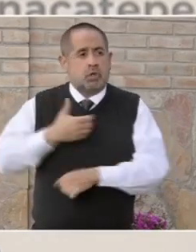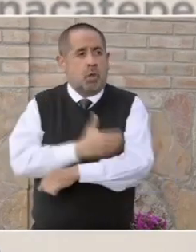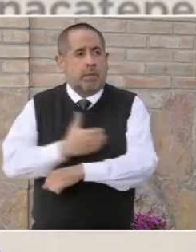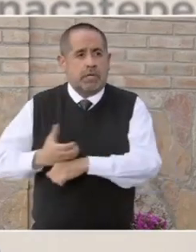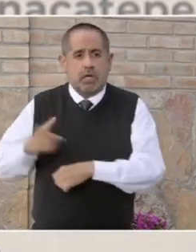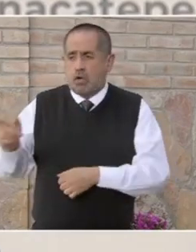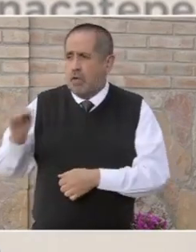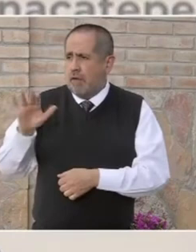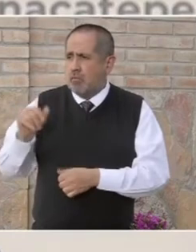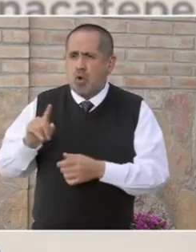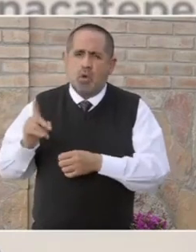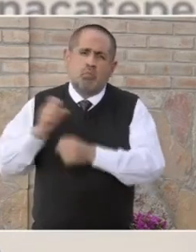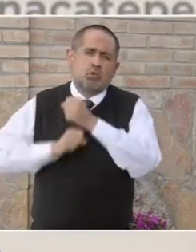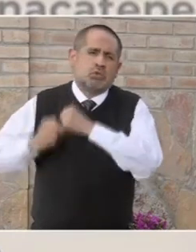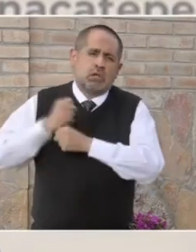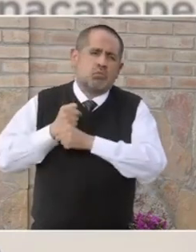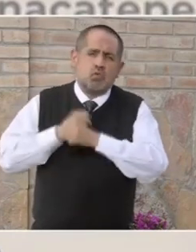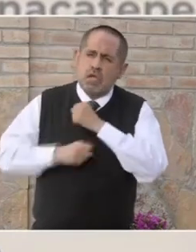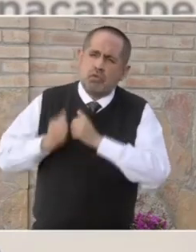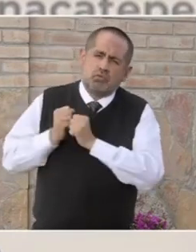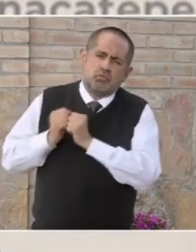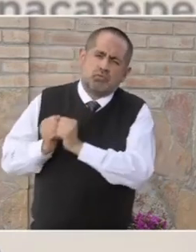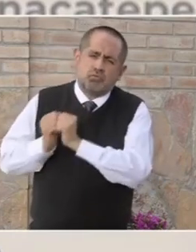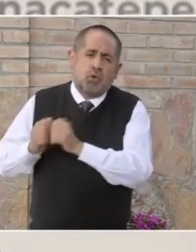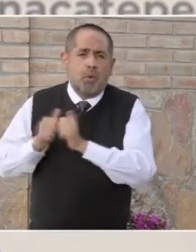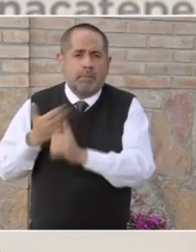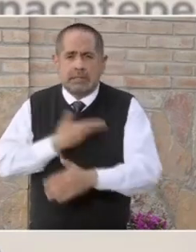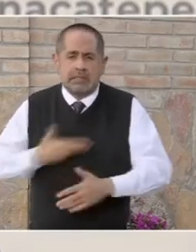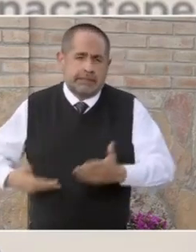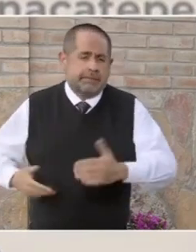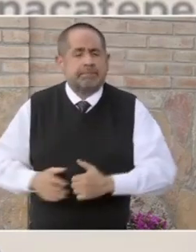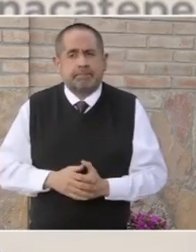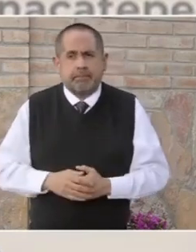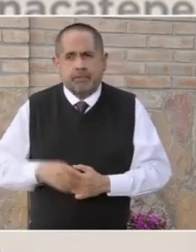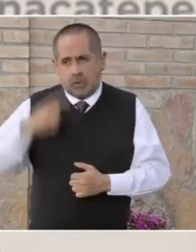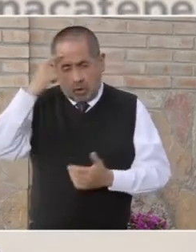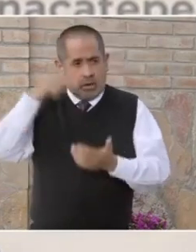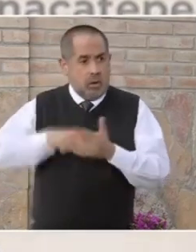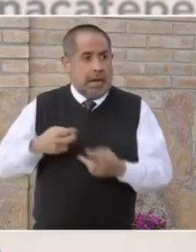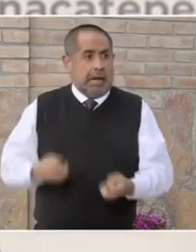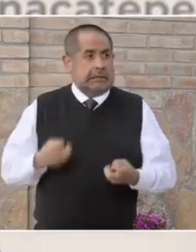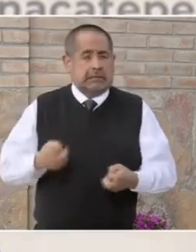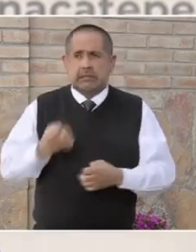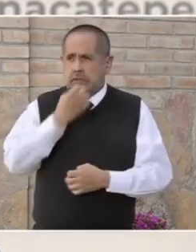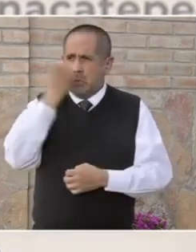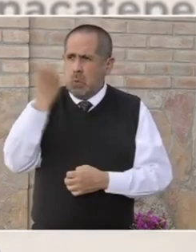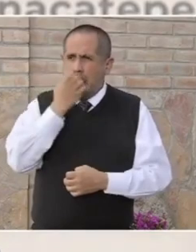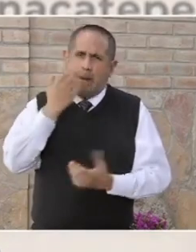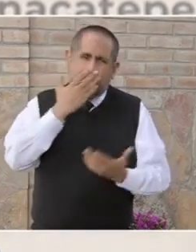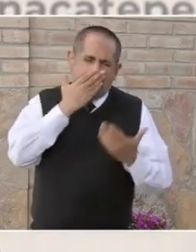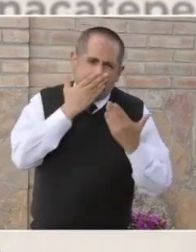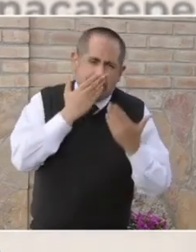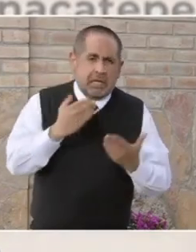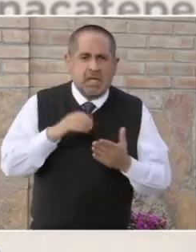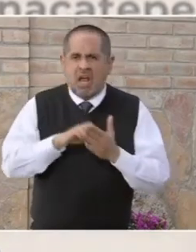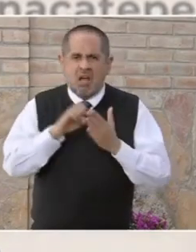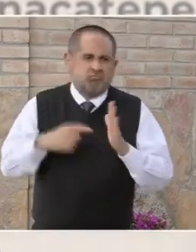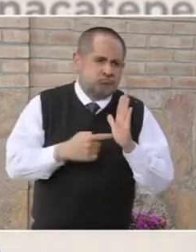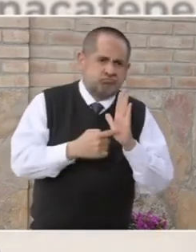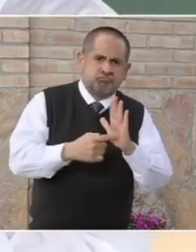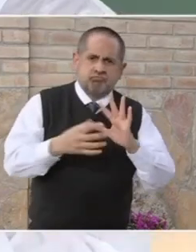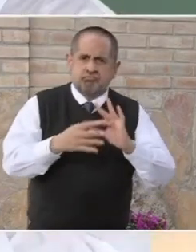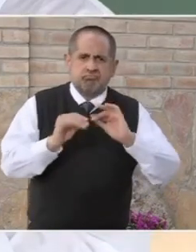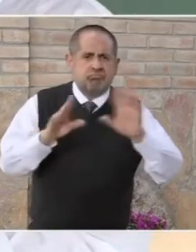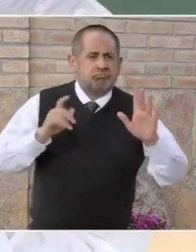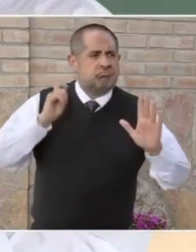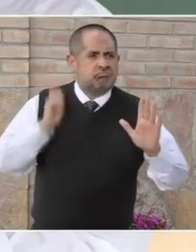Fabio, de hace mucho tiempo. Y creo que esta es una escuela que muestra muy bien, muy claramente, cuál